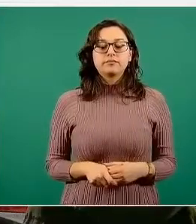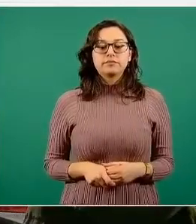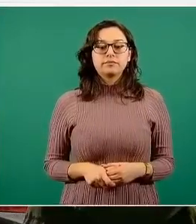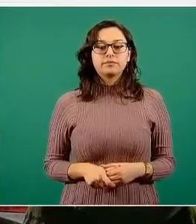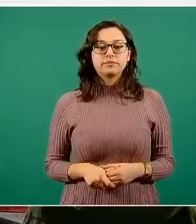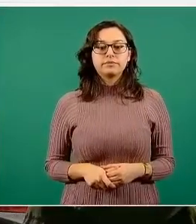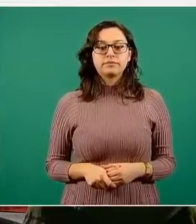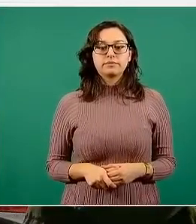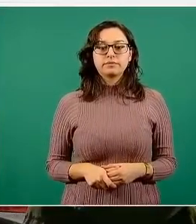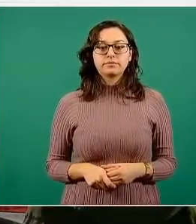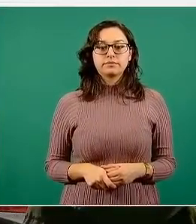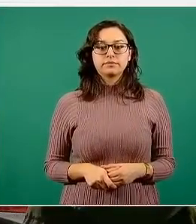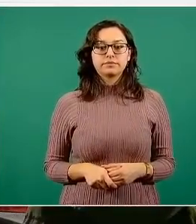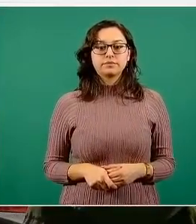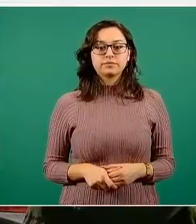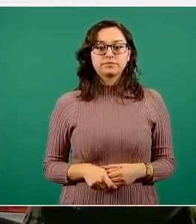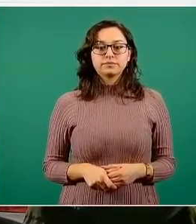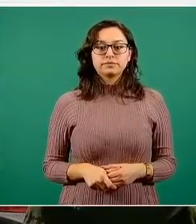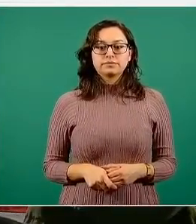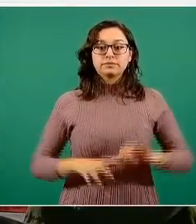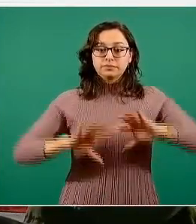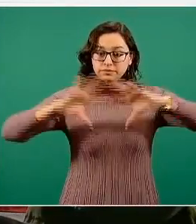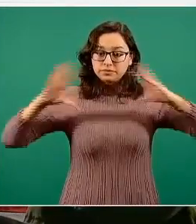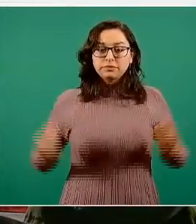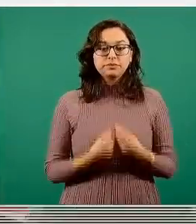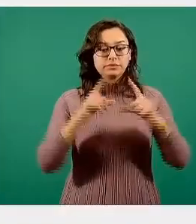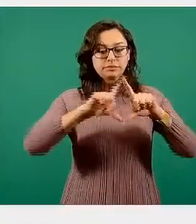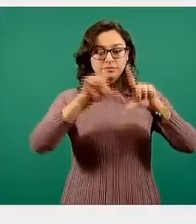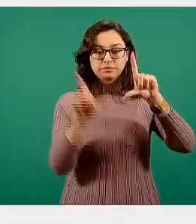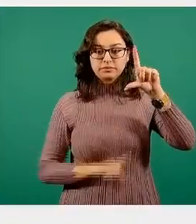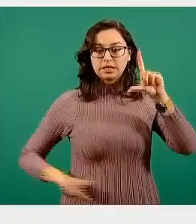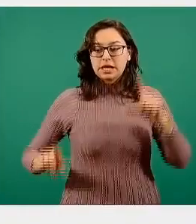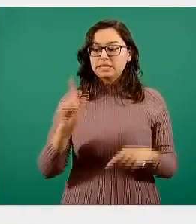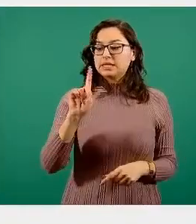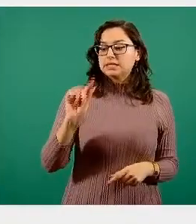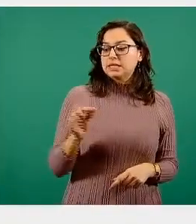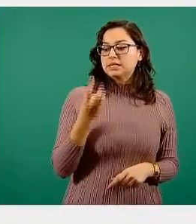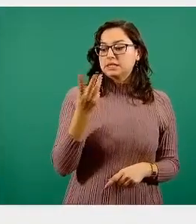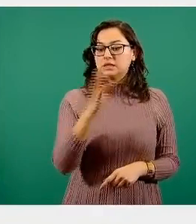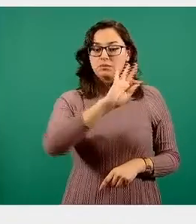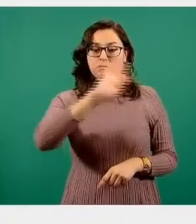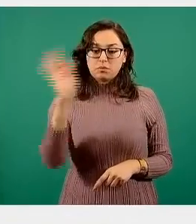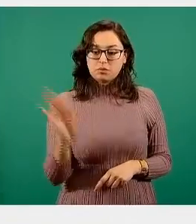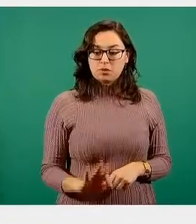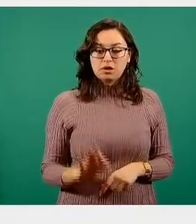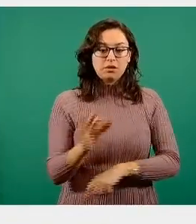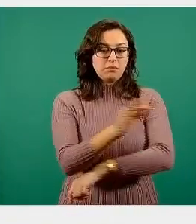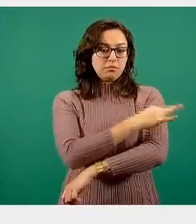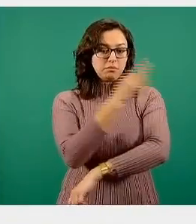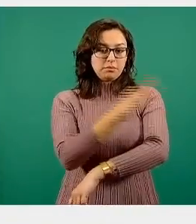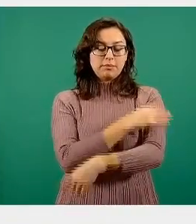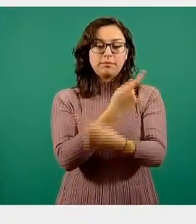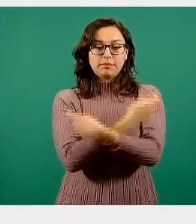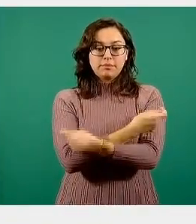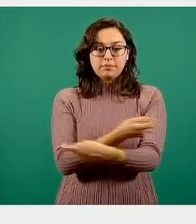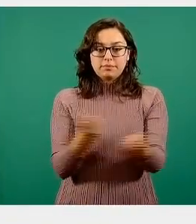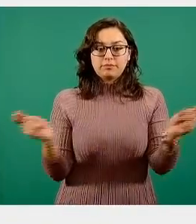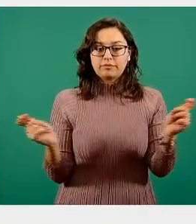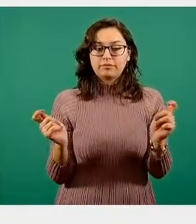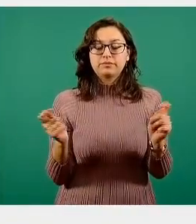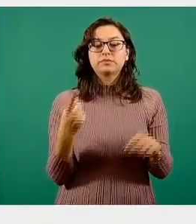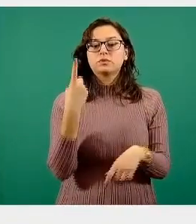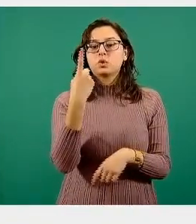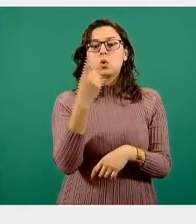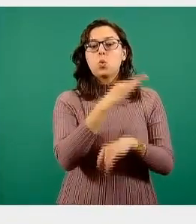Setenta y tres por ciento de avance general del más reciente embarque, que llegó el 19 de enero, hace una semana,